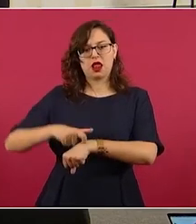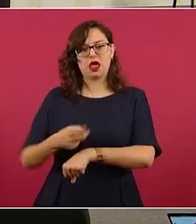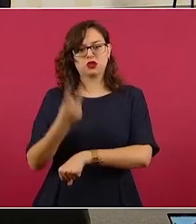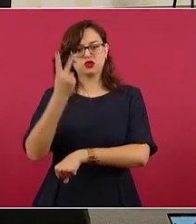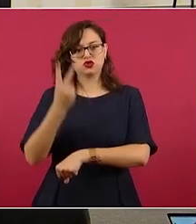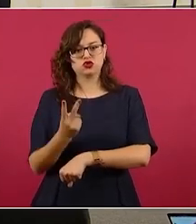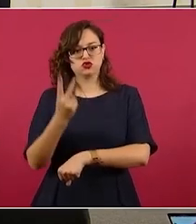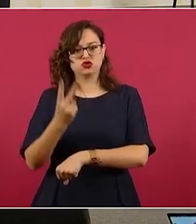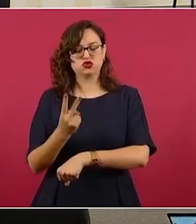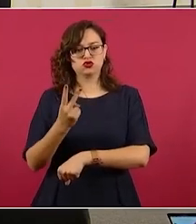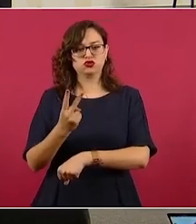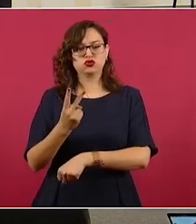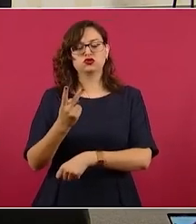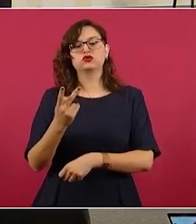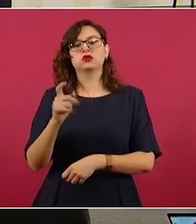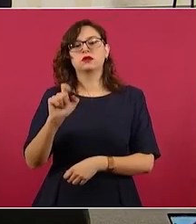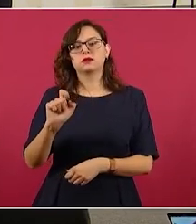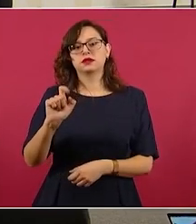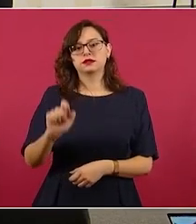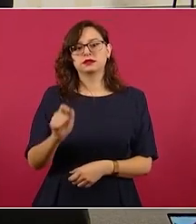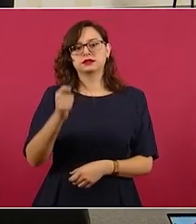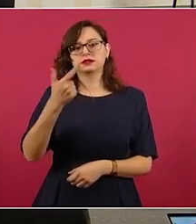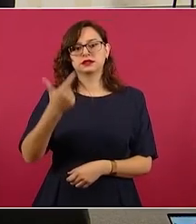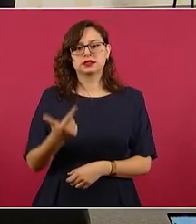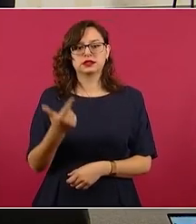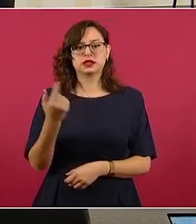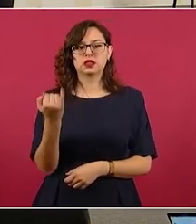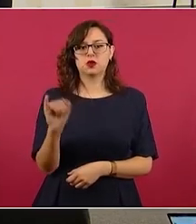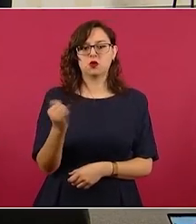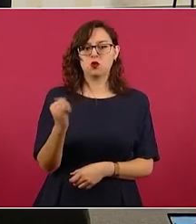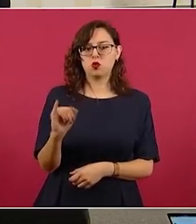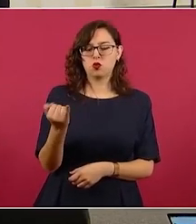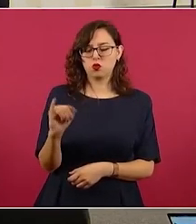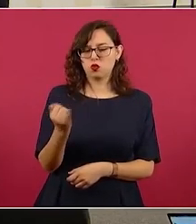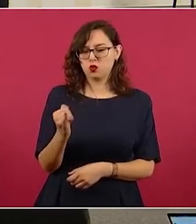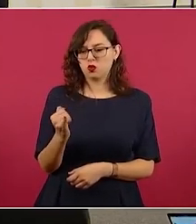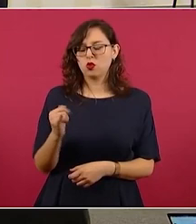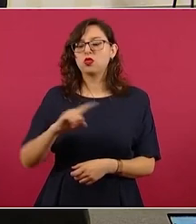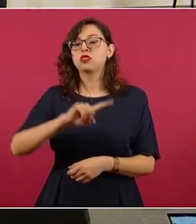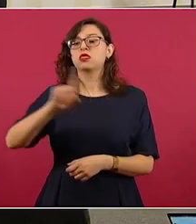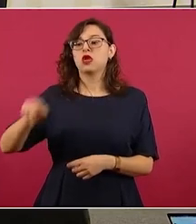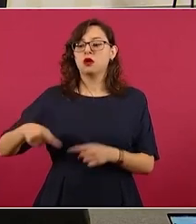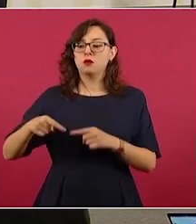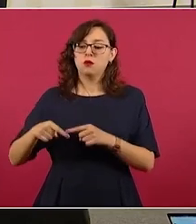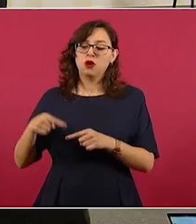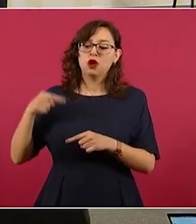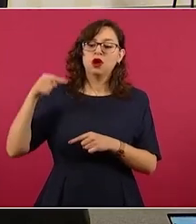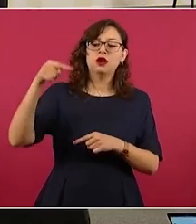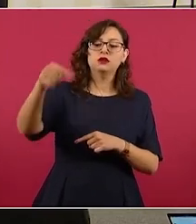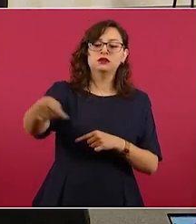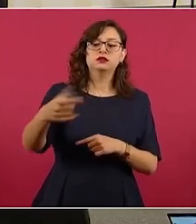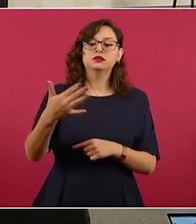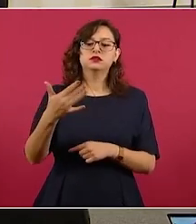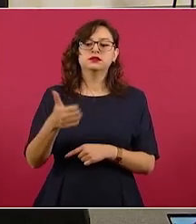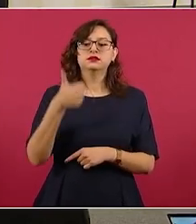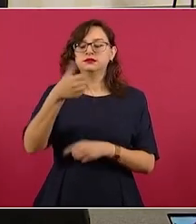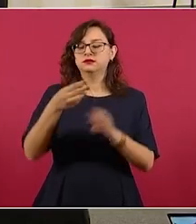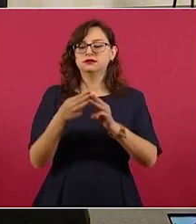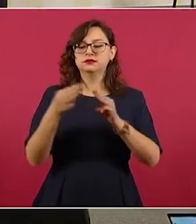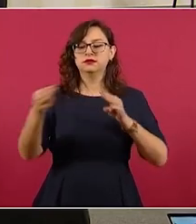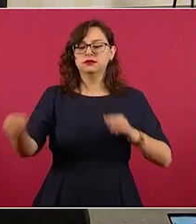lunes 27 de junio en el Encinal Texas a 56 kilómetros de la frontera y